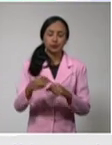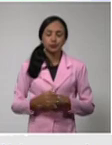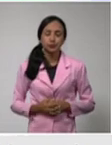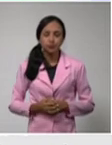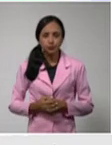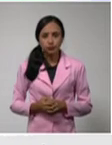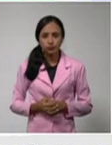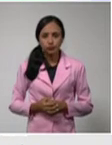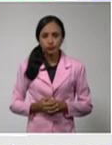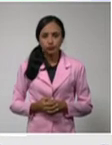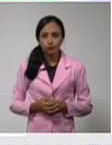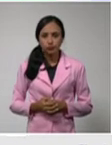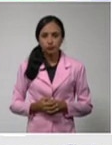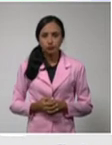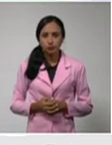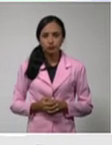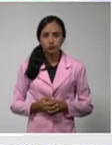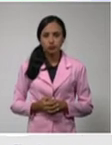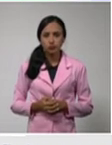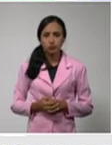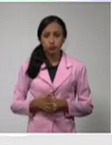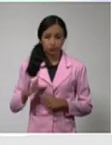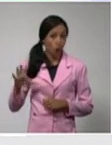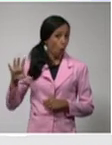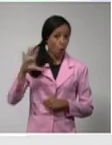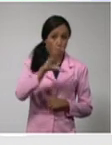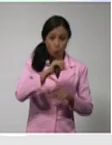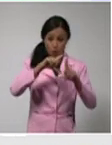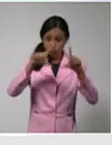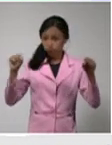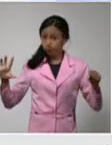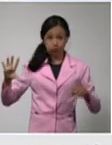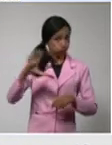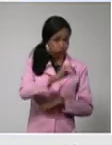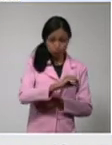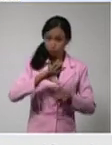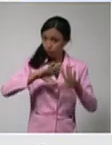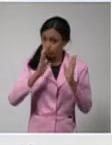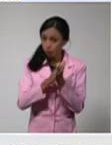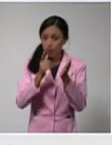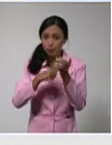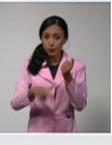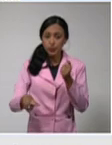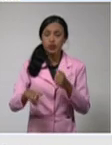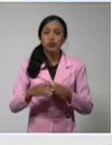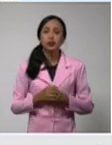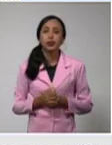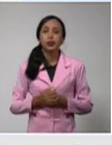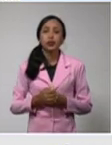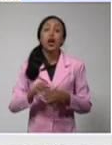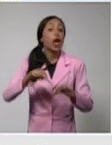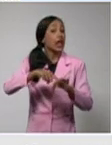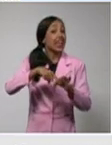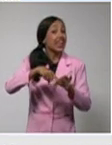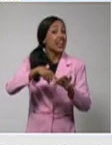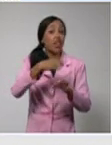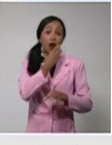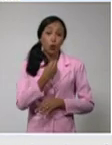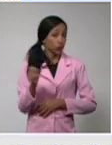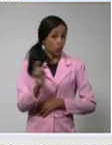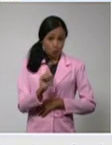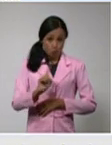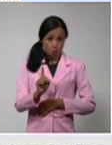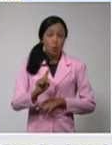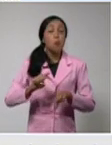de todas las provincias, realmente del municipio especial no se procesaron muestras, porque realmente ya